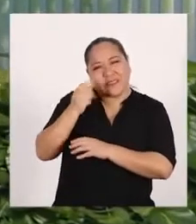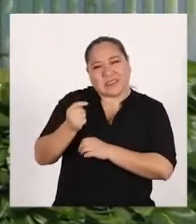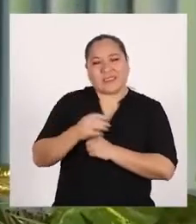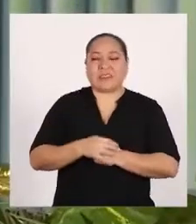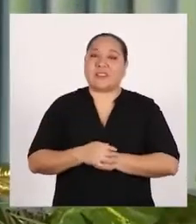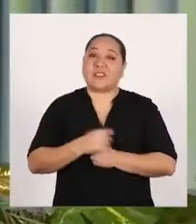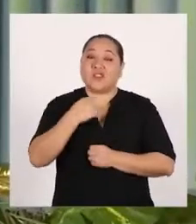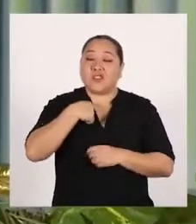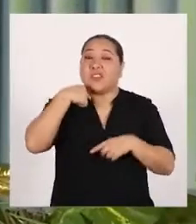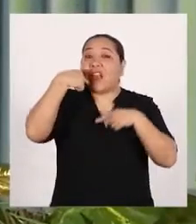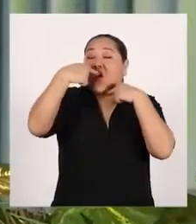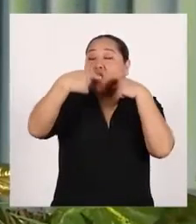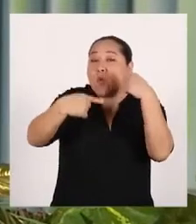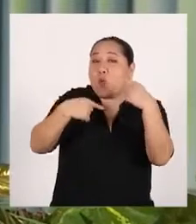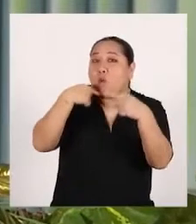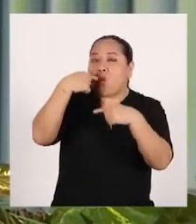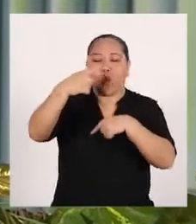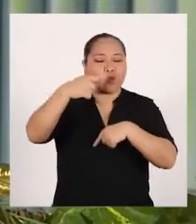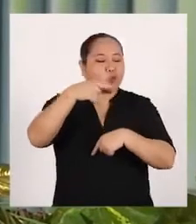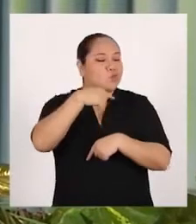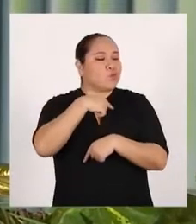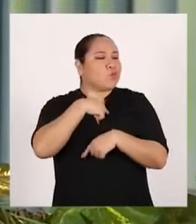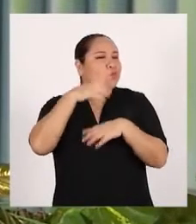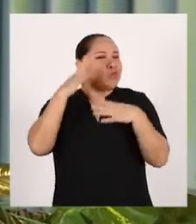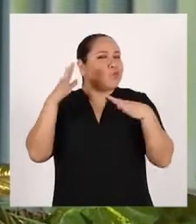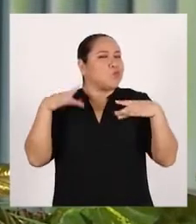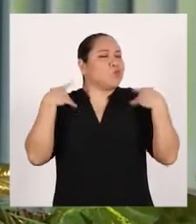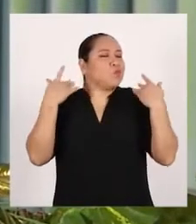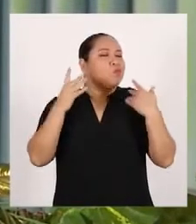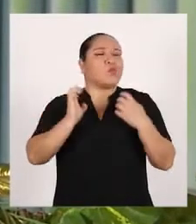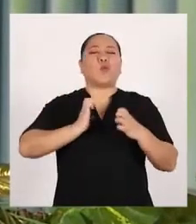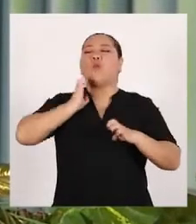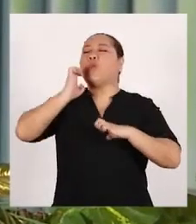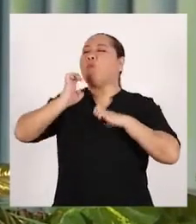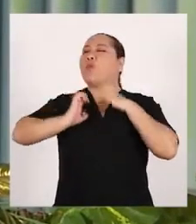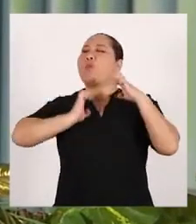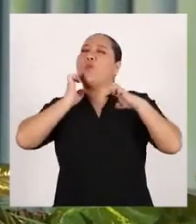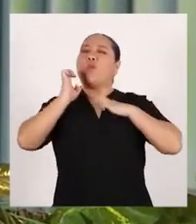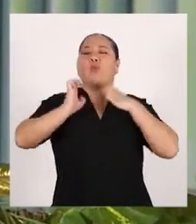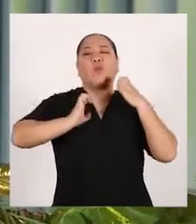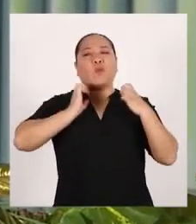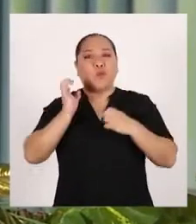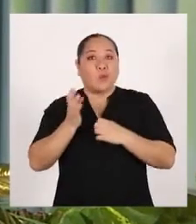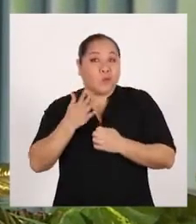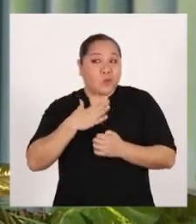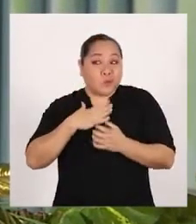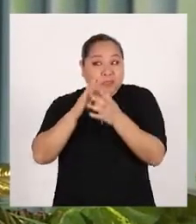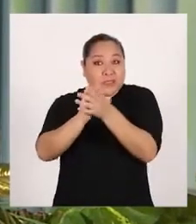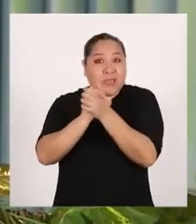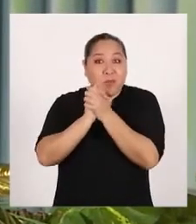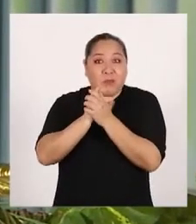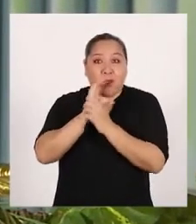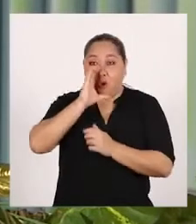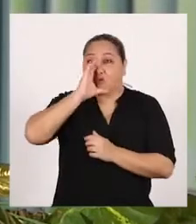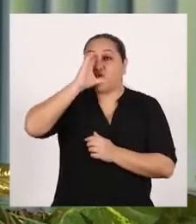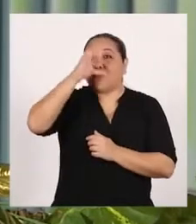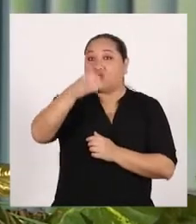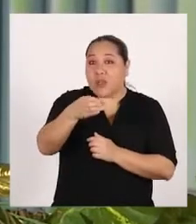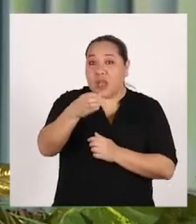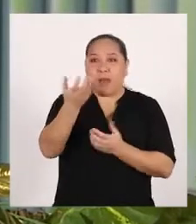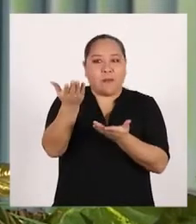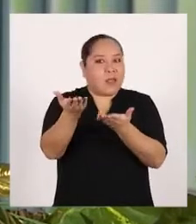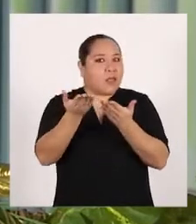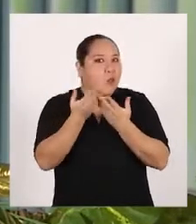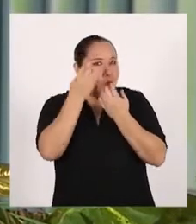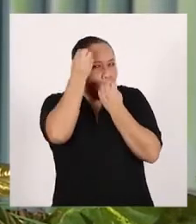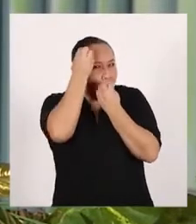Les cuento que estoy muy emocionada Porque mis amigos los tucanes me